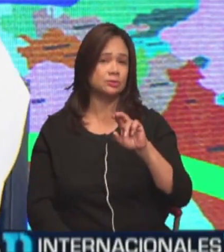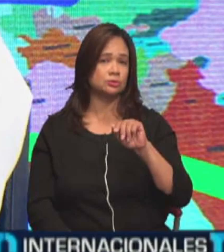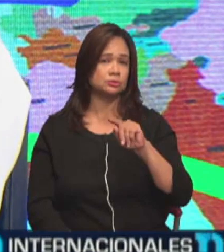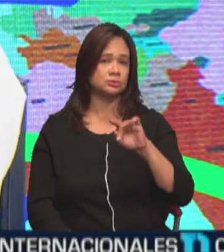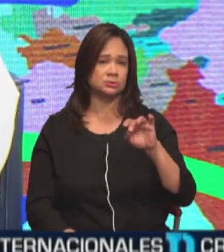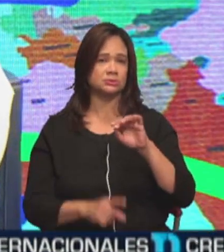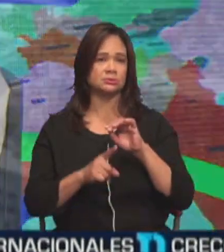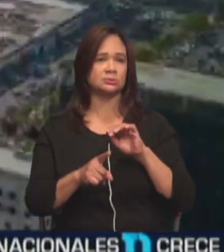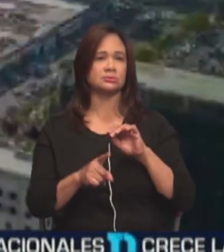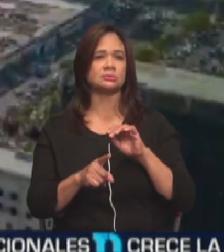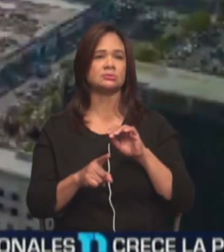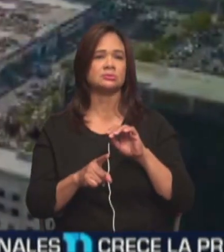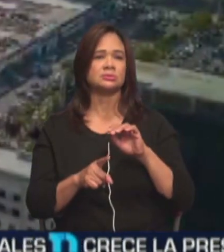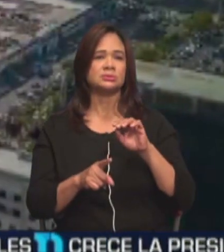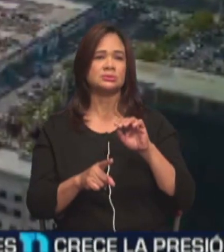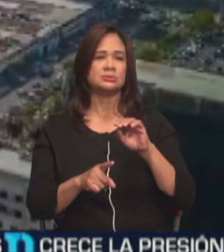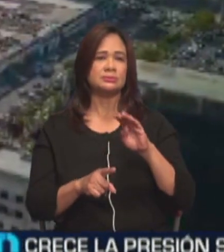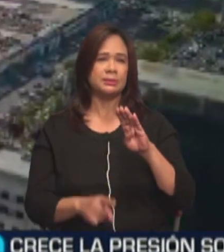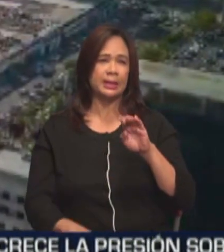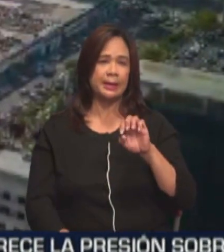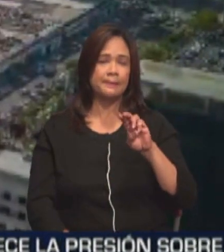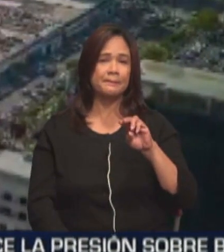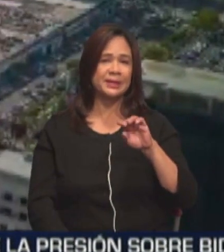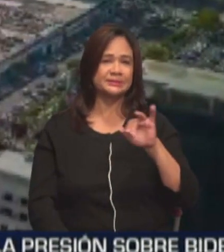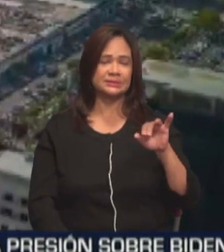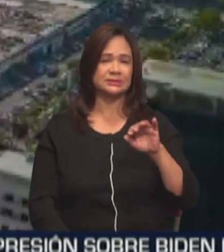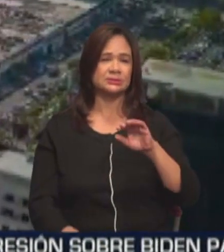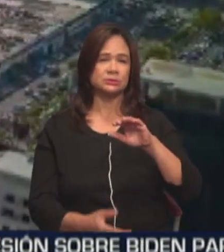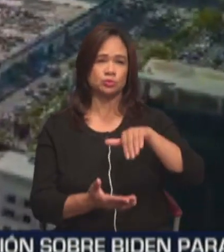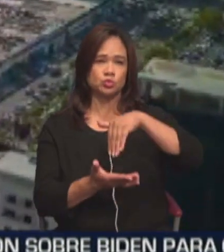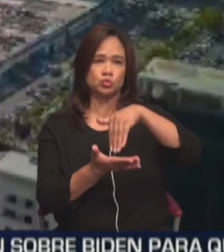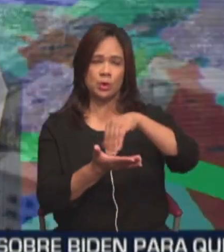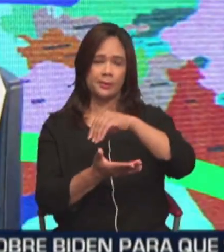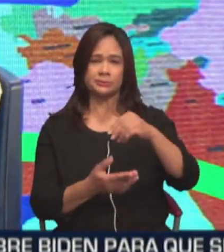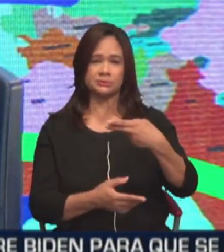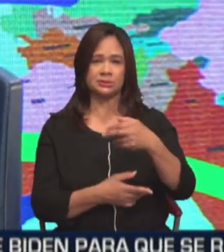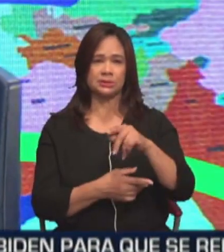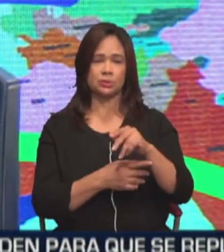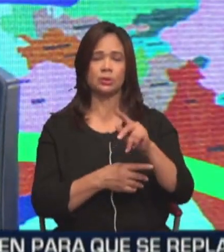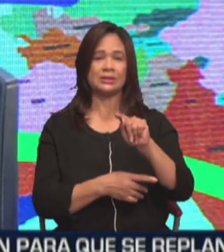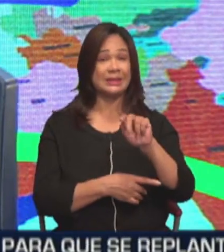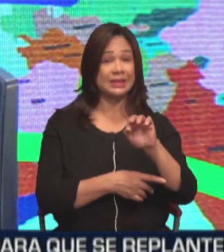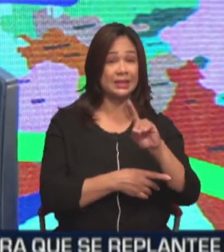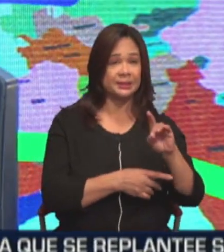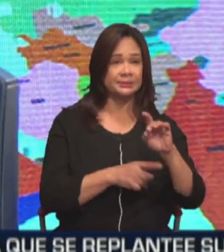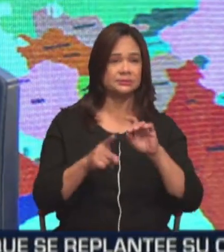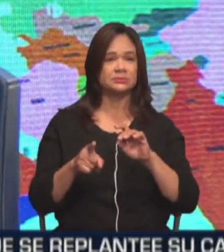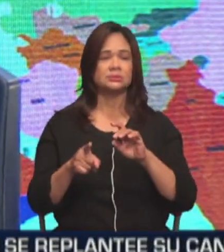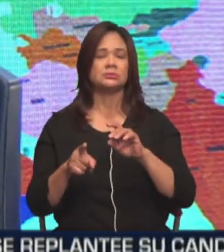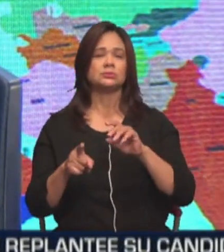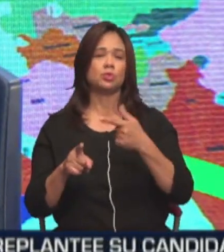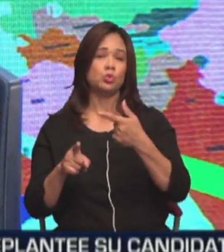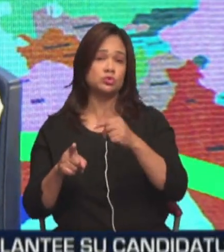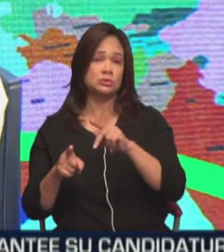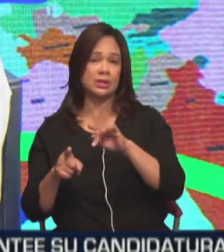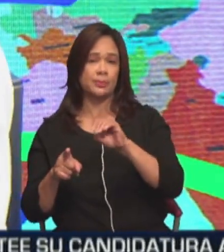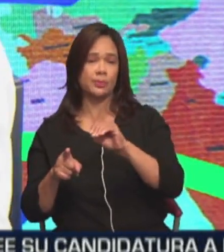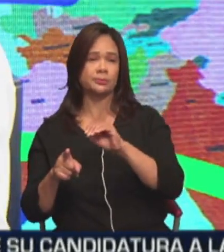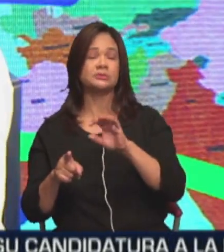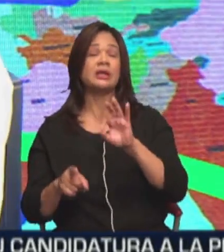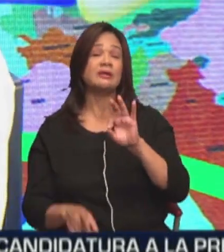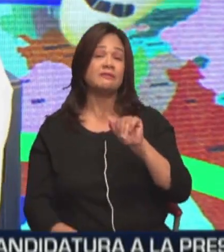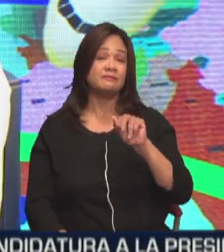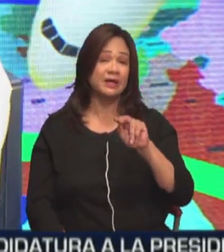Suite by Hilton, Santo Domingo. En el centro de la ciudad. Tiradentes, con Gustavo Milla Ricard y con Fantino